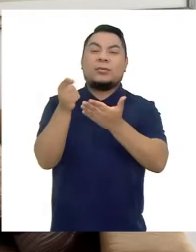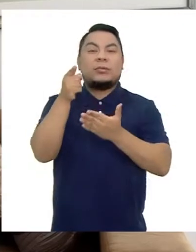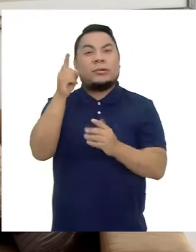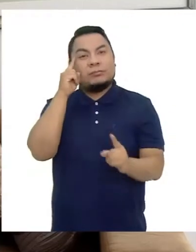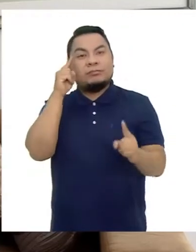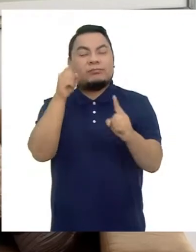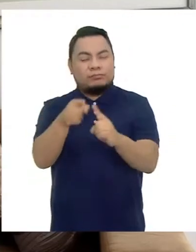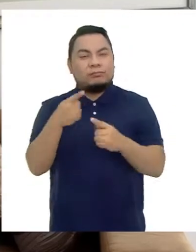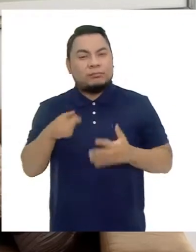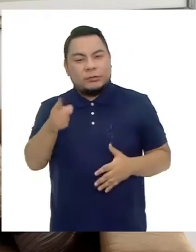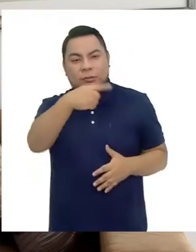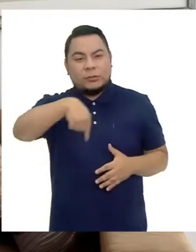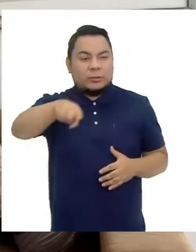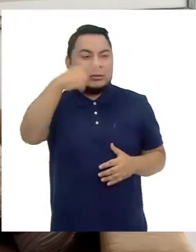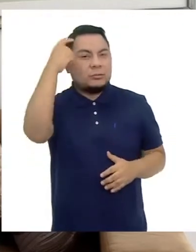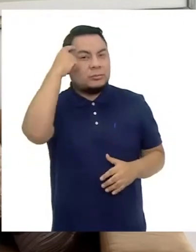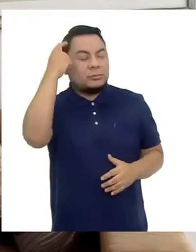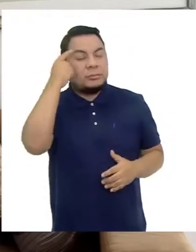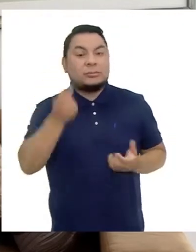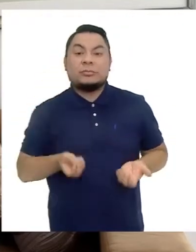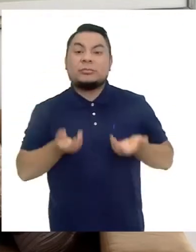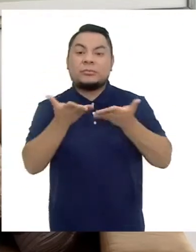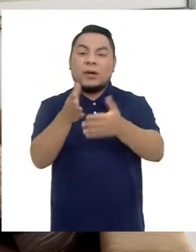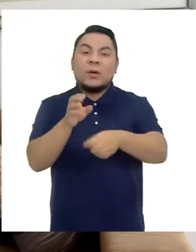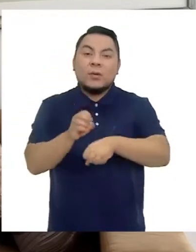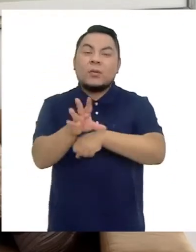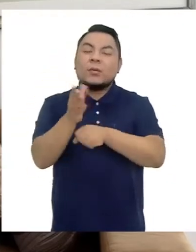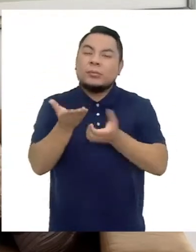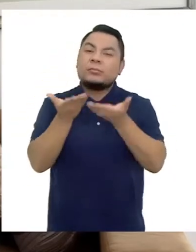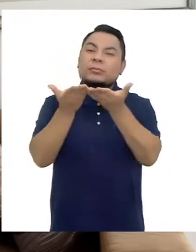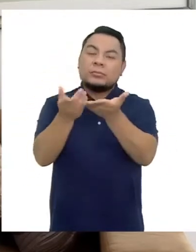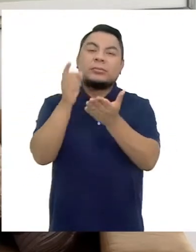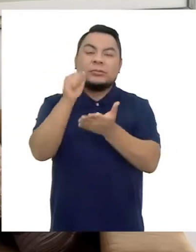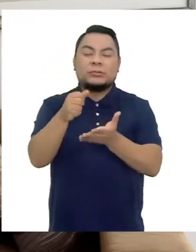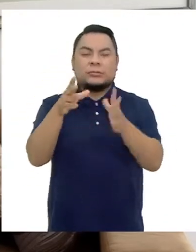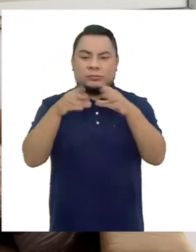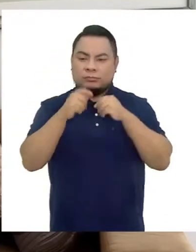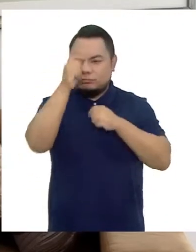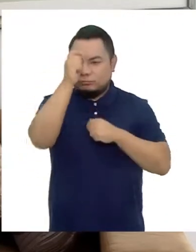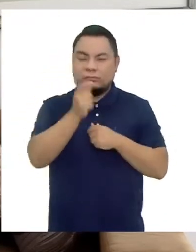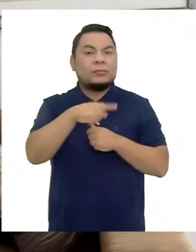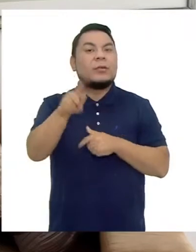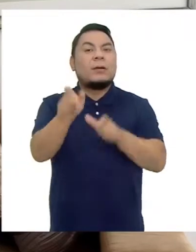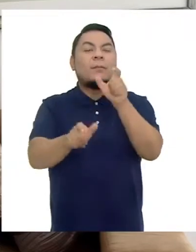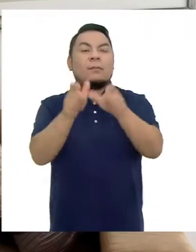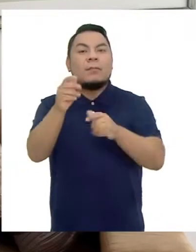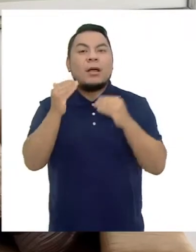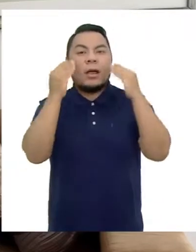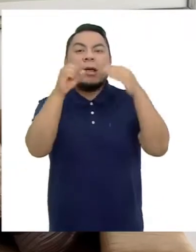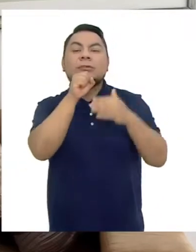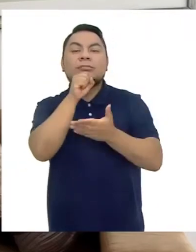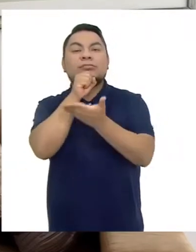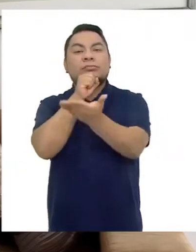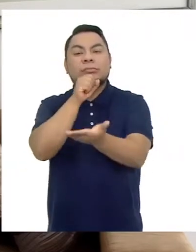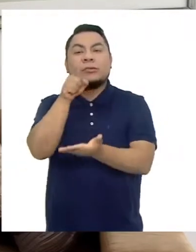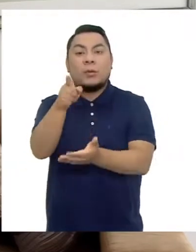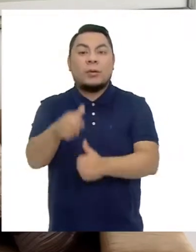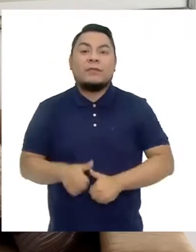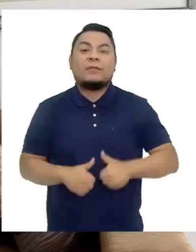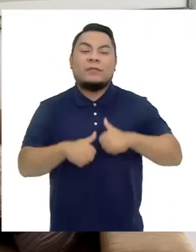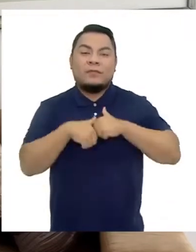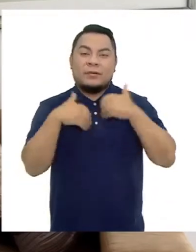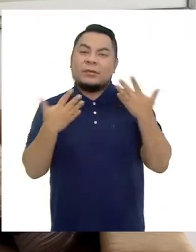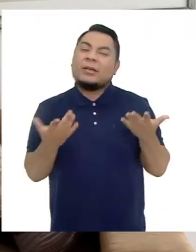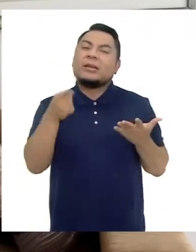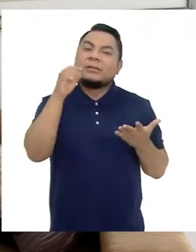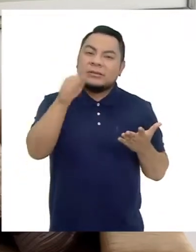Una fecha para tomar conciencia y brindarles consideración y reconocimiento a las personas de avanzada edad Cuyas